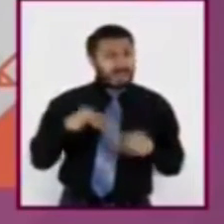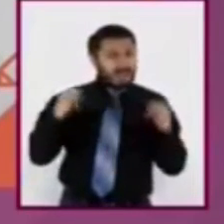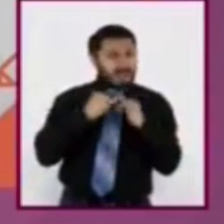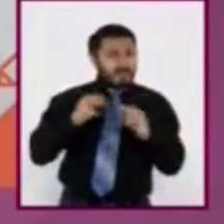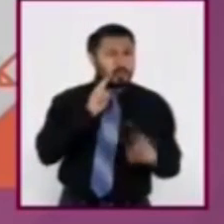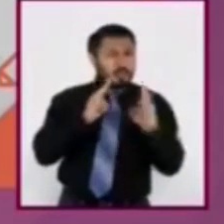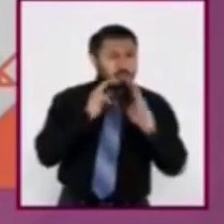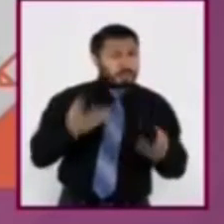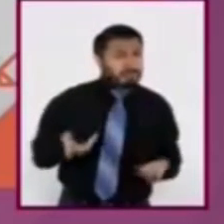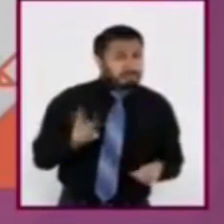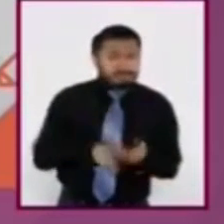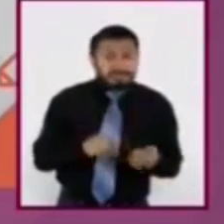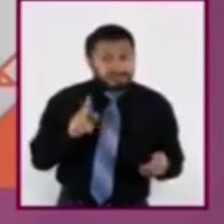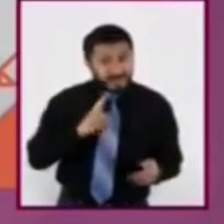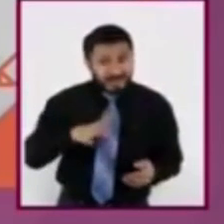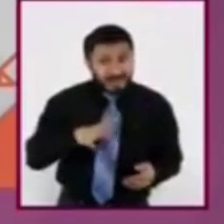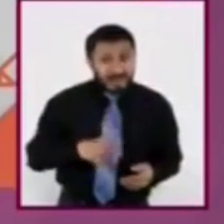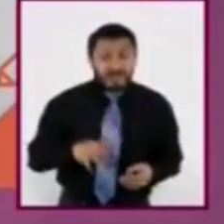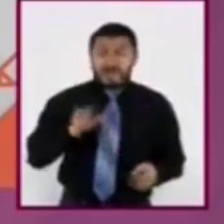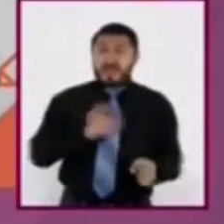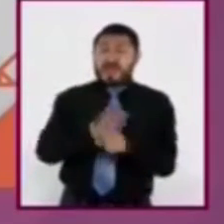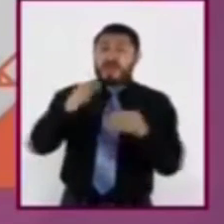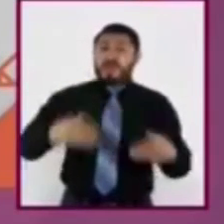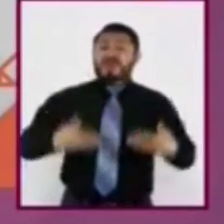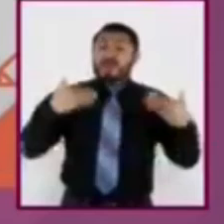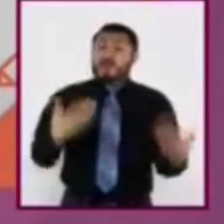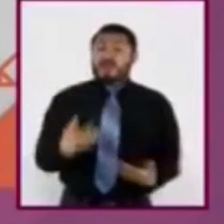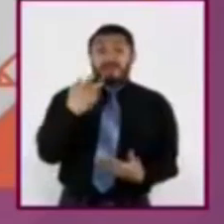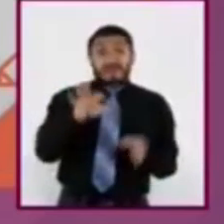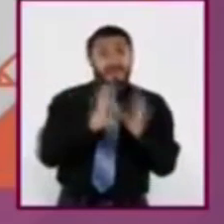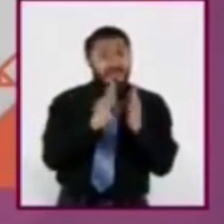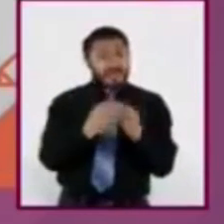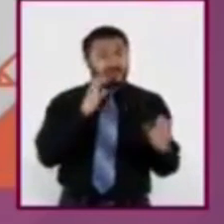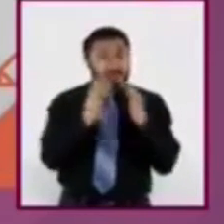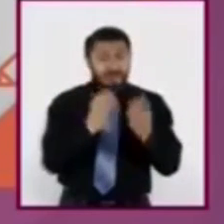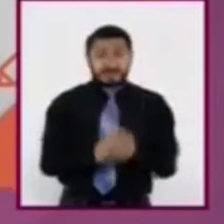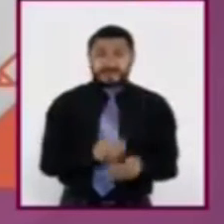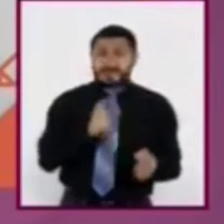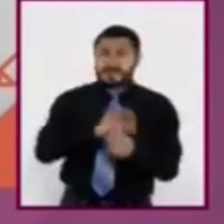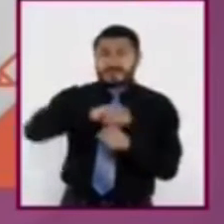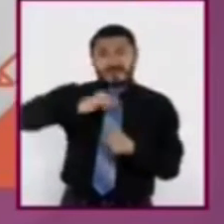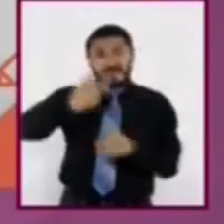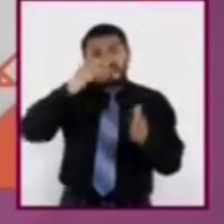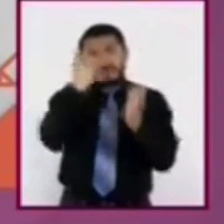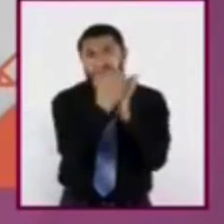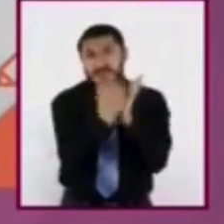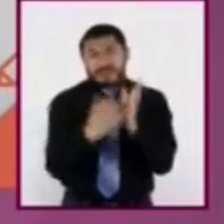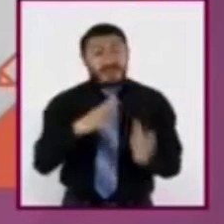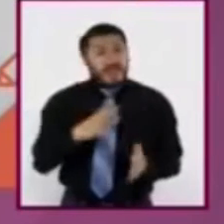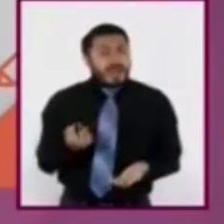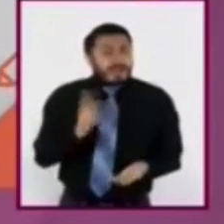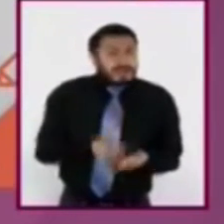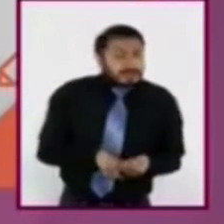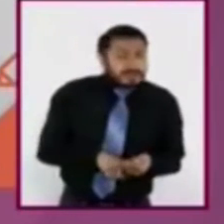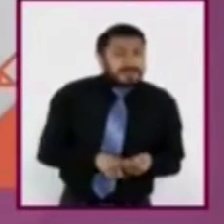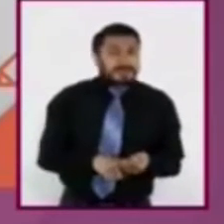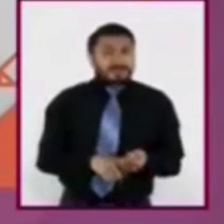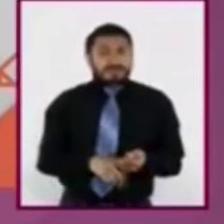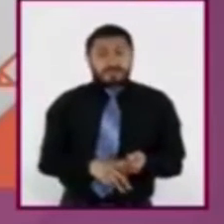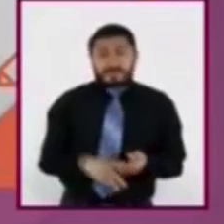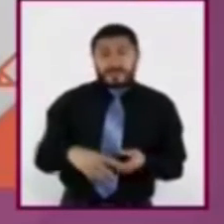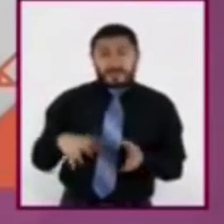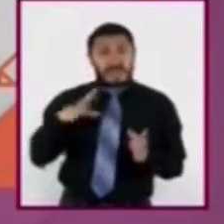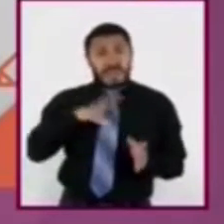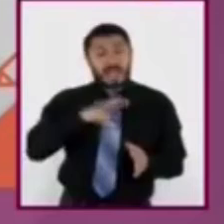noticias? ¿Qué tan confiable es este medio? ¿Qué otras notas contiene? ¿La nota se replica